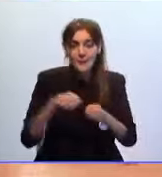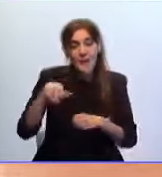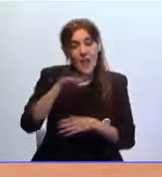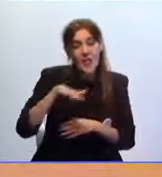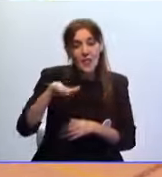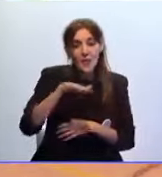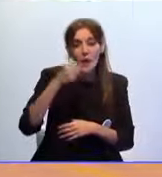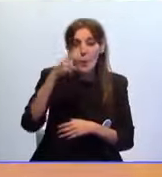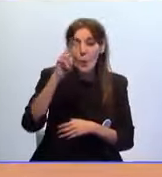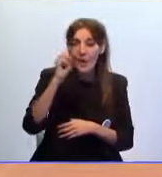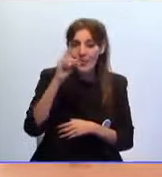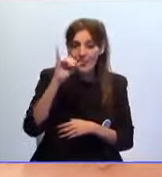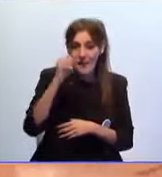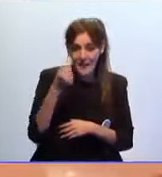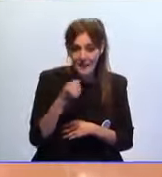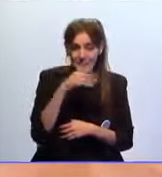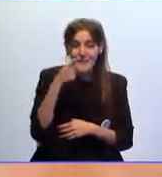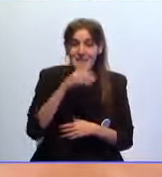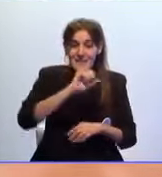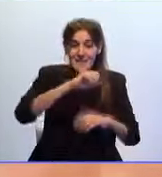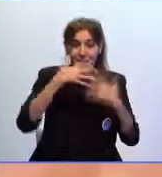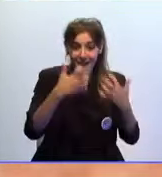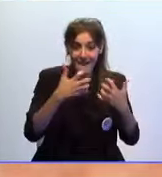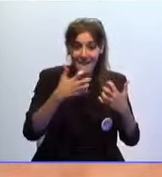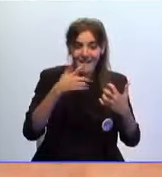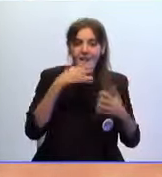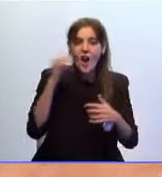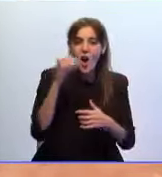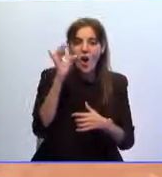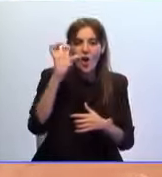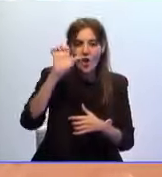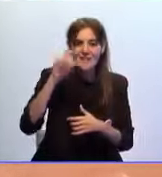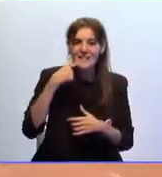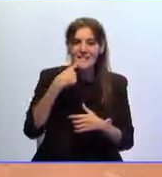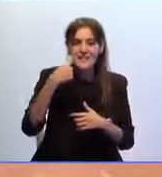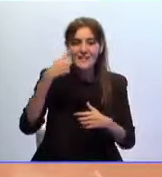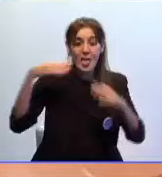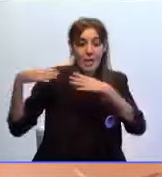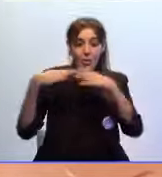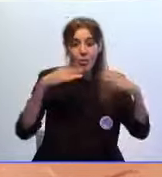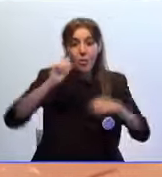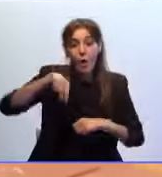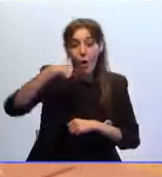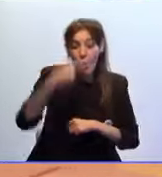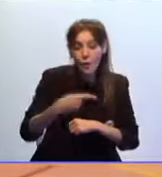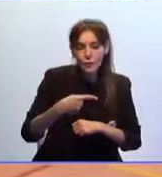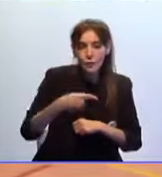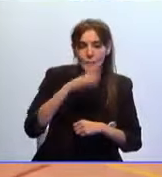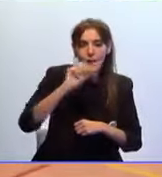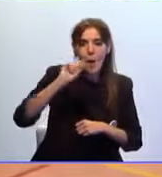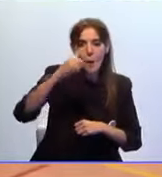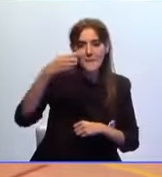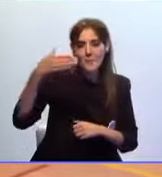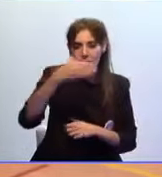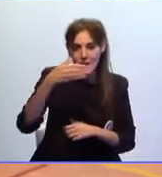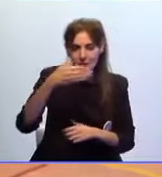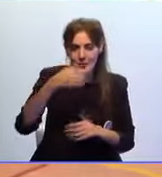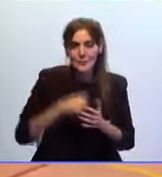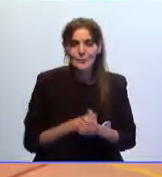De superar esta ronda el equipo que dirige José Narváez se medirá en la siguiente a un equipo de primera división